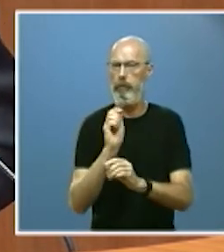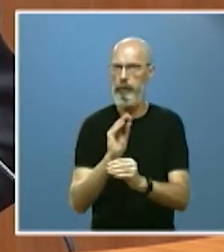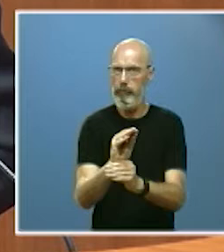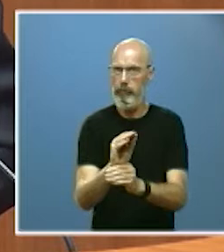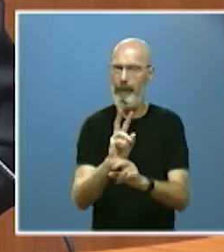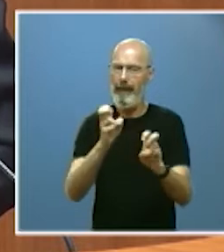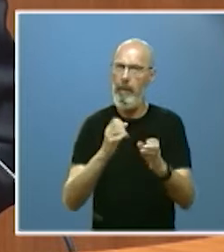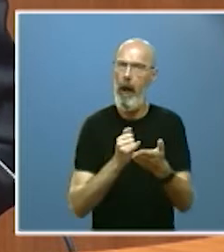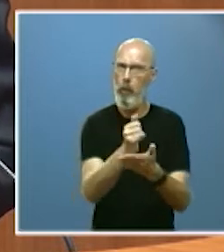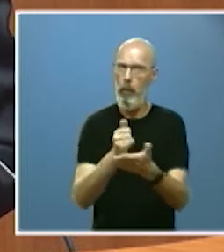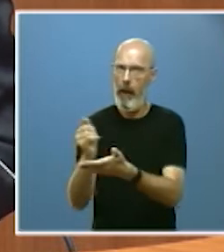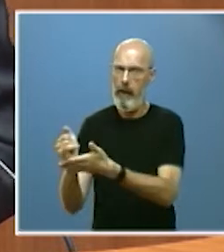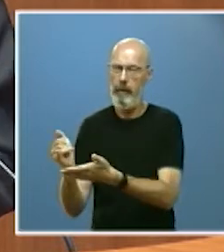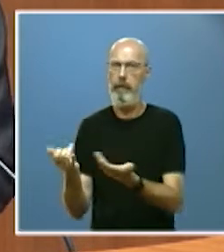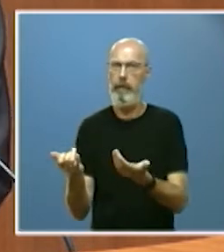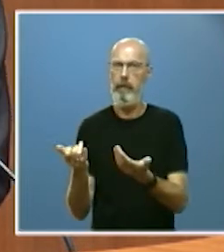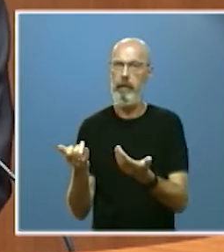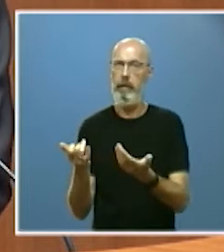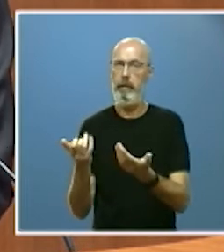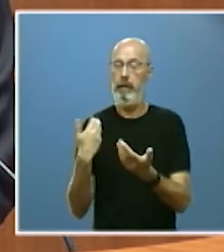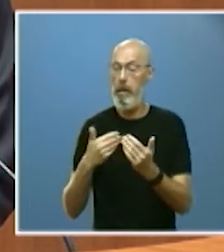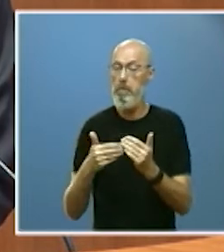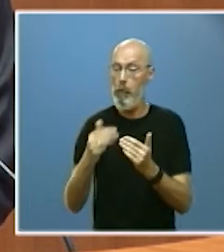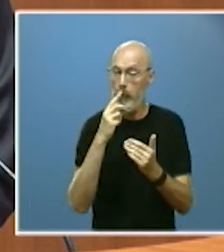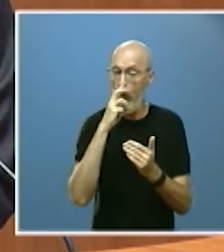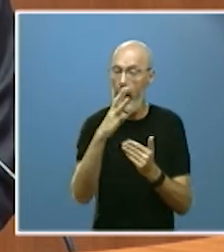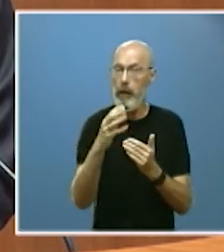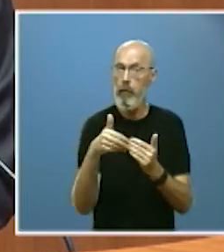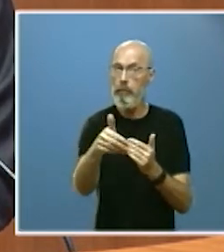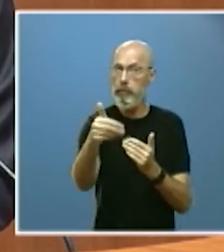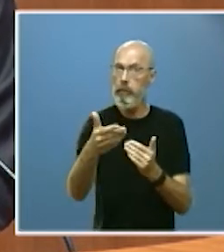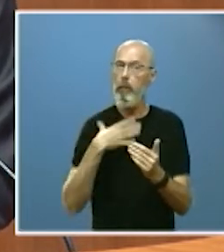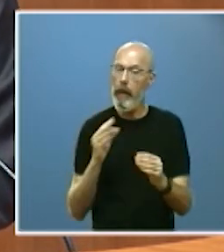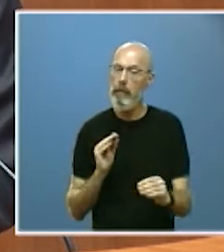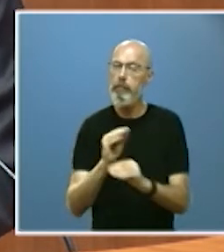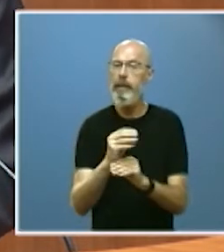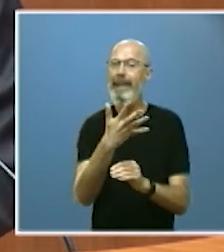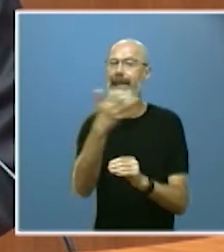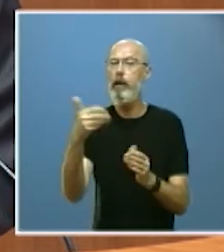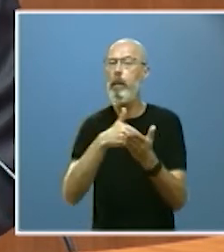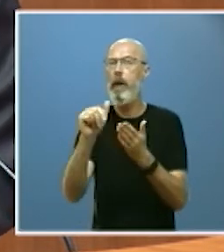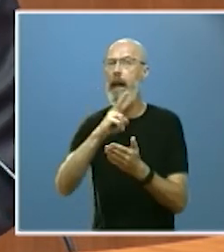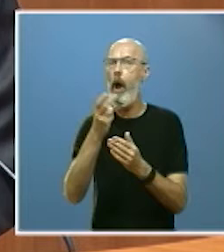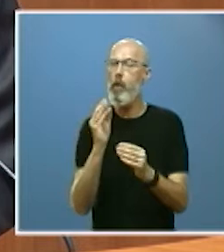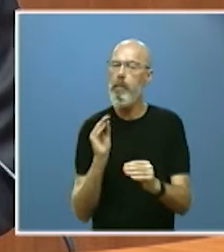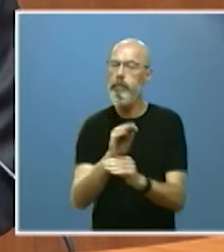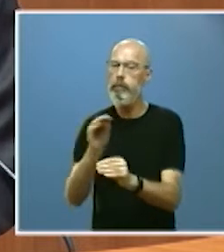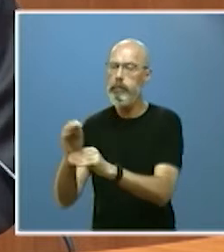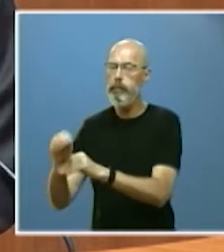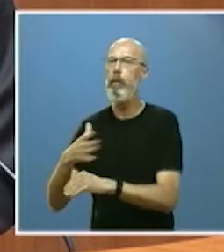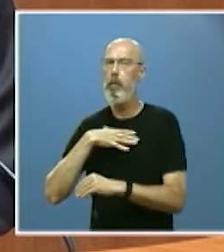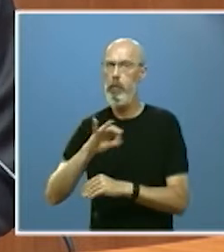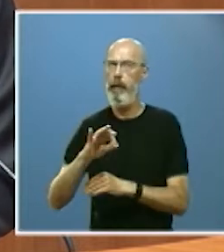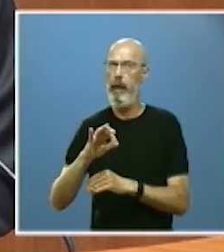permitir ofrecer en estos próximos años más de 500 millones de euros de financiación en condiciones